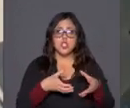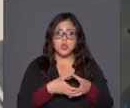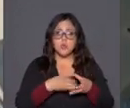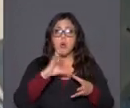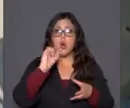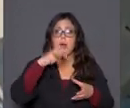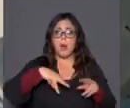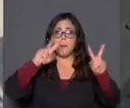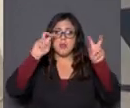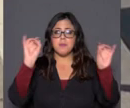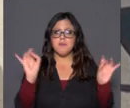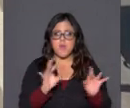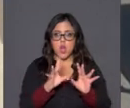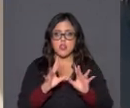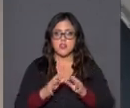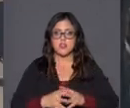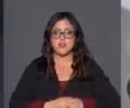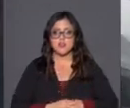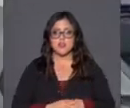violencia?